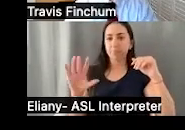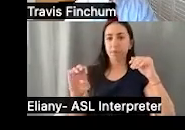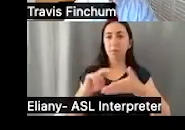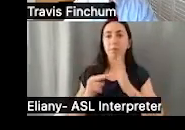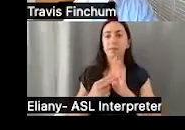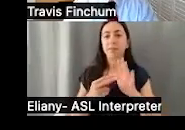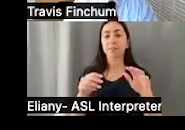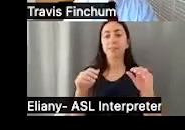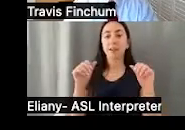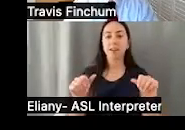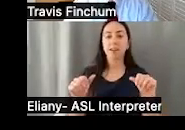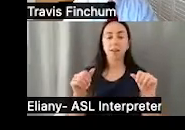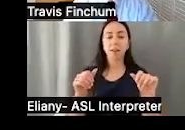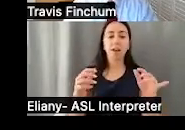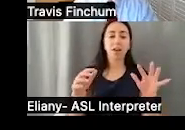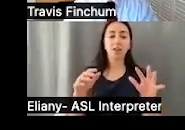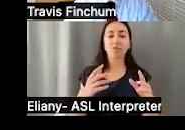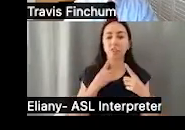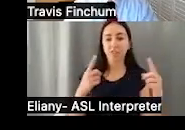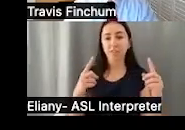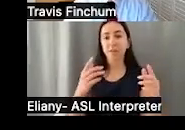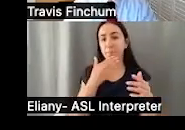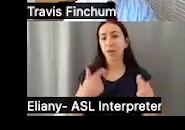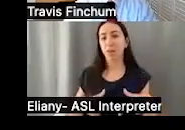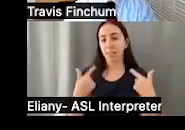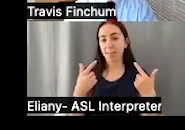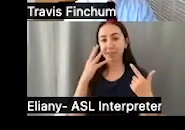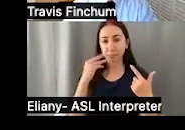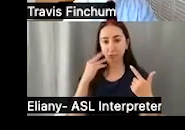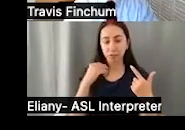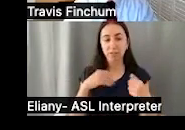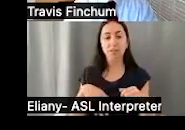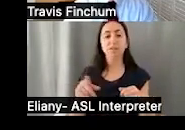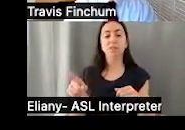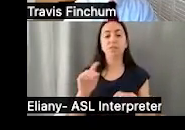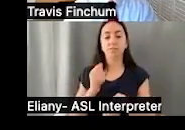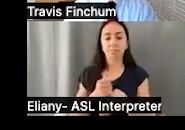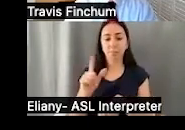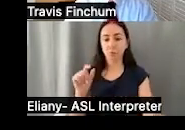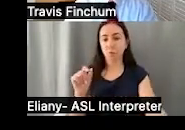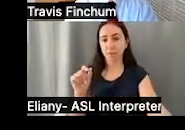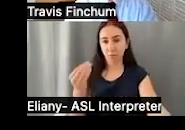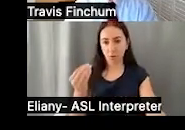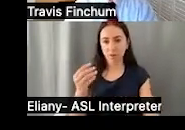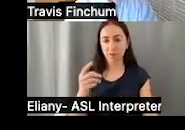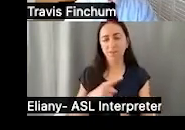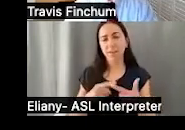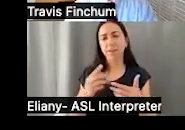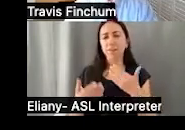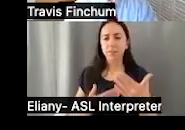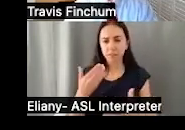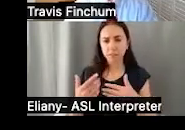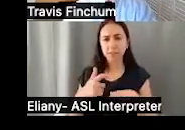utilizar, ¿verdad? Entonces, ABLE significa logrando una mejor experiencia de vida. Fueron firmados en el